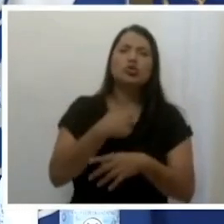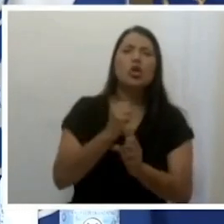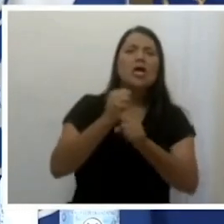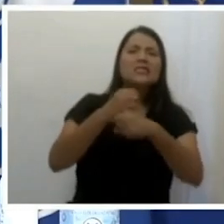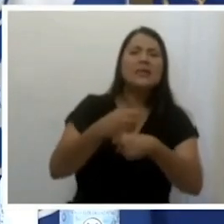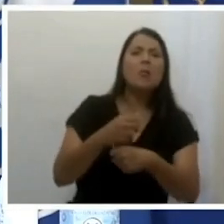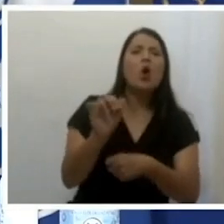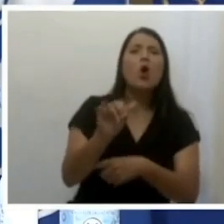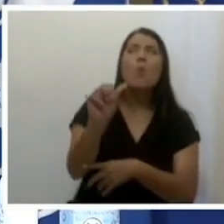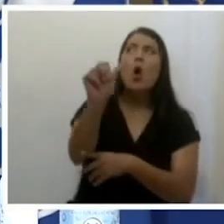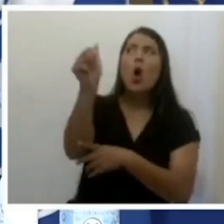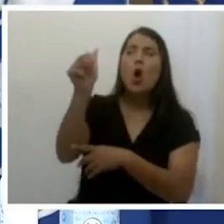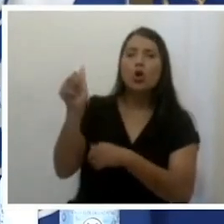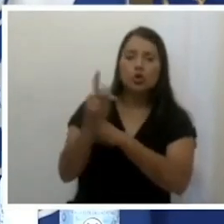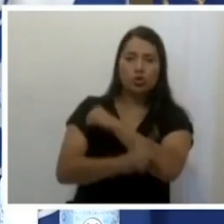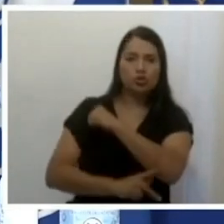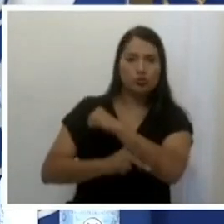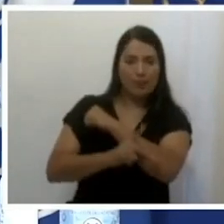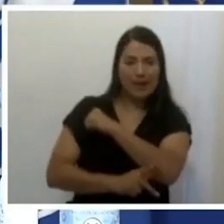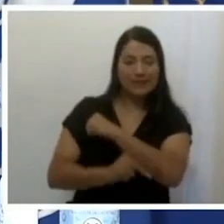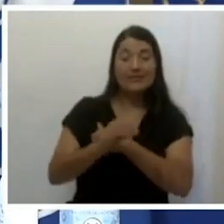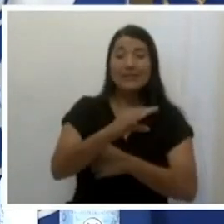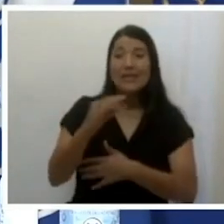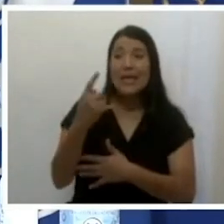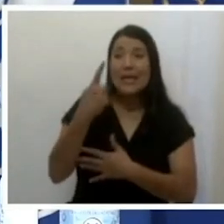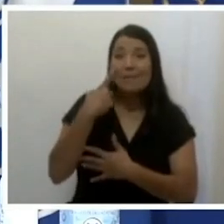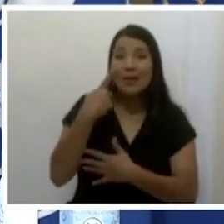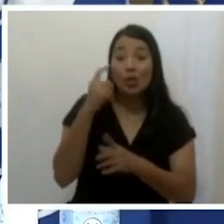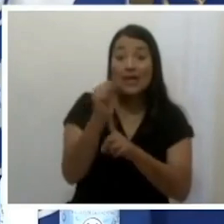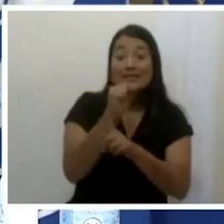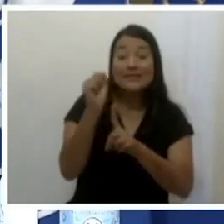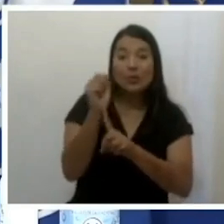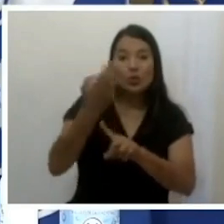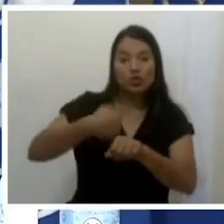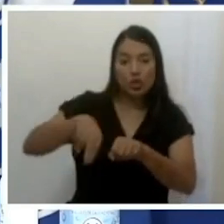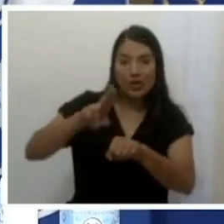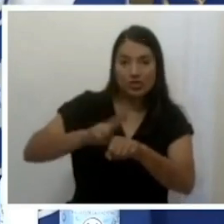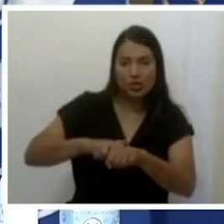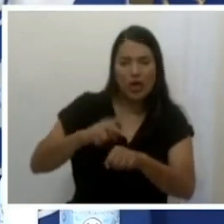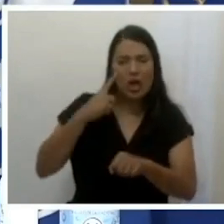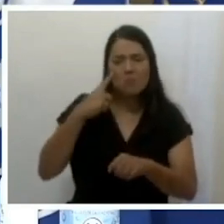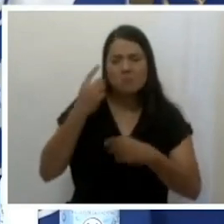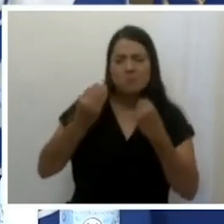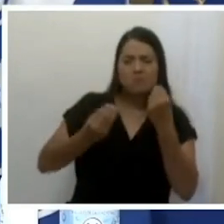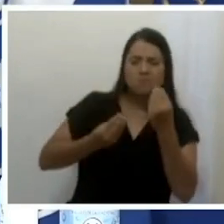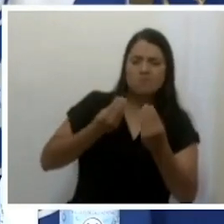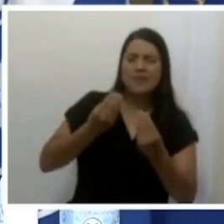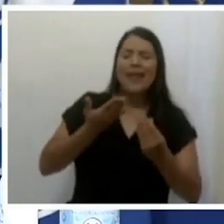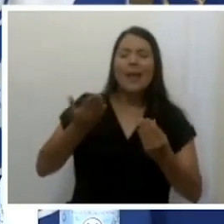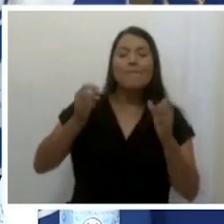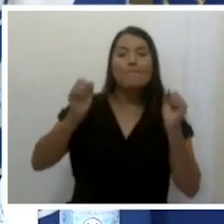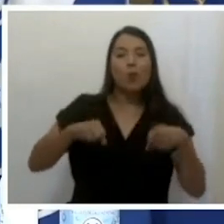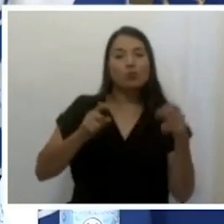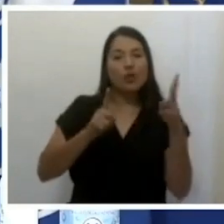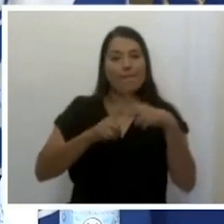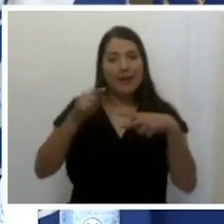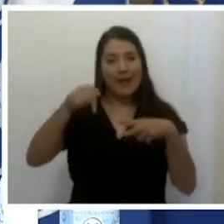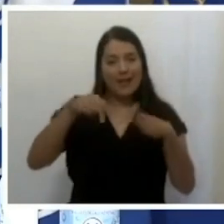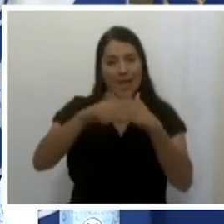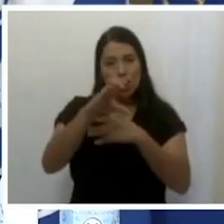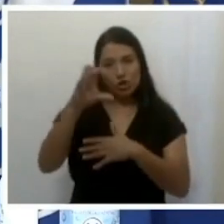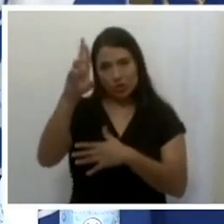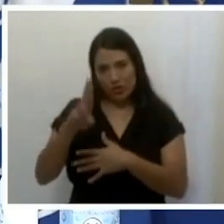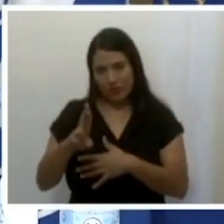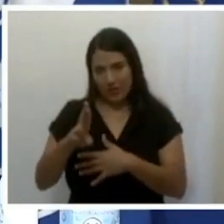contexto nacional y con nuestra legislación que es posible de implementar. Esto tiene que ser un balance